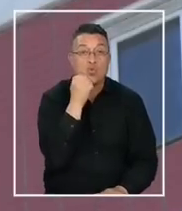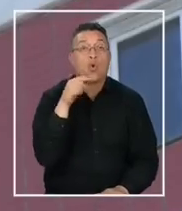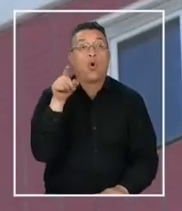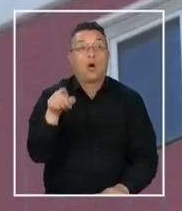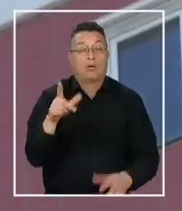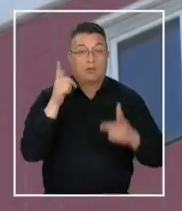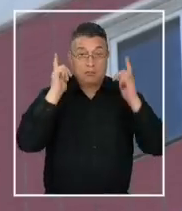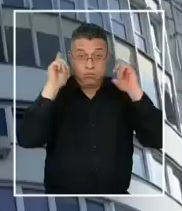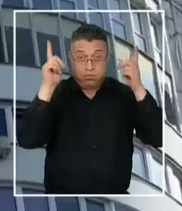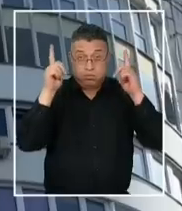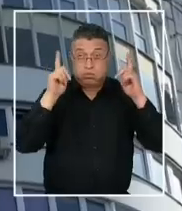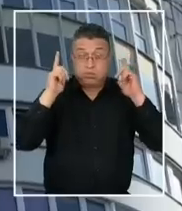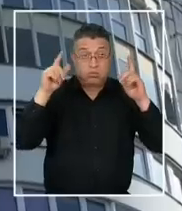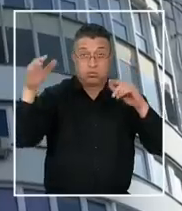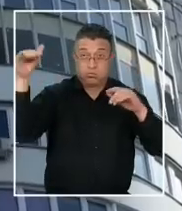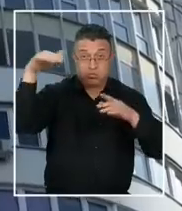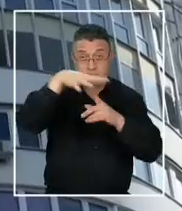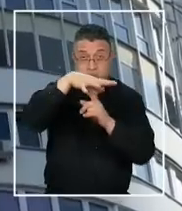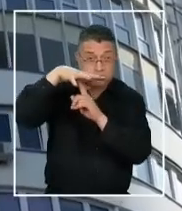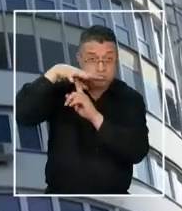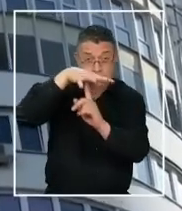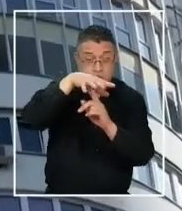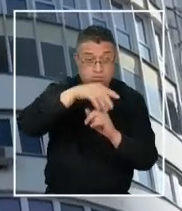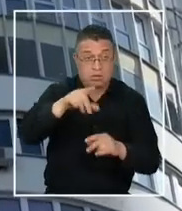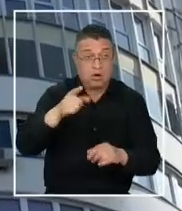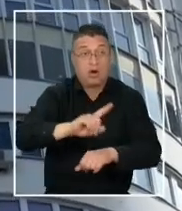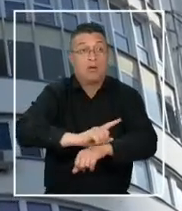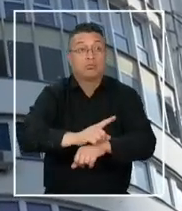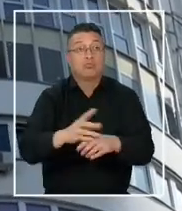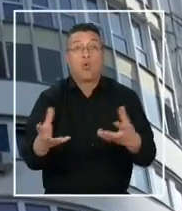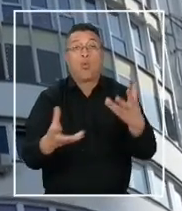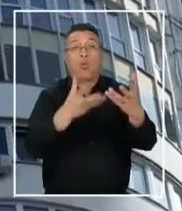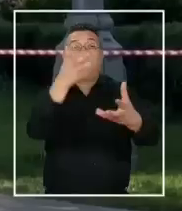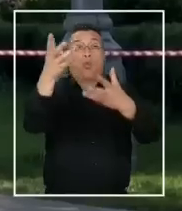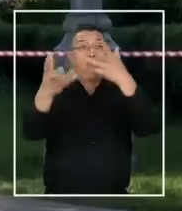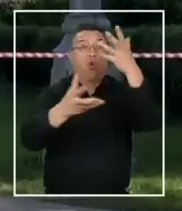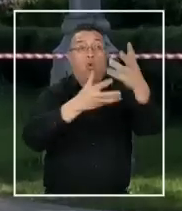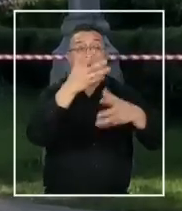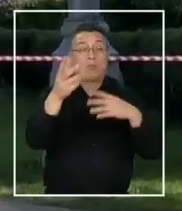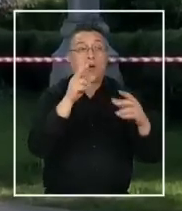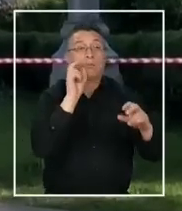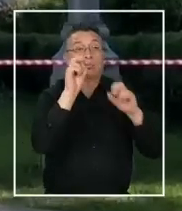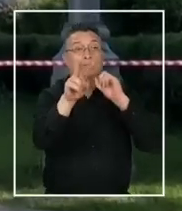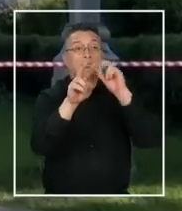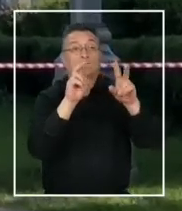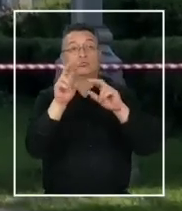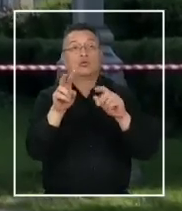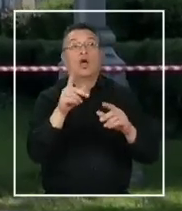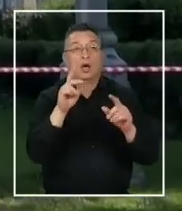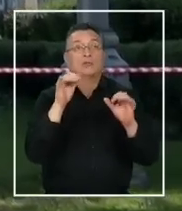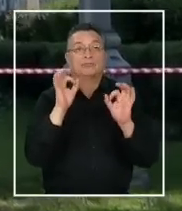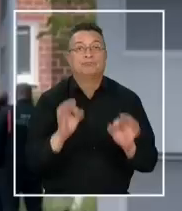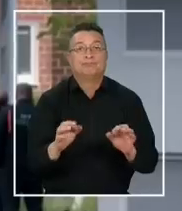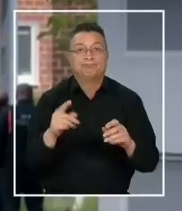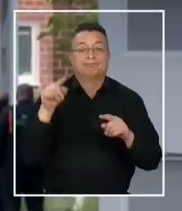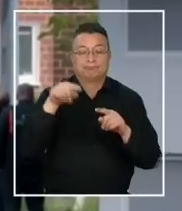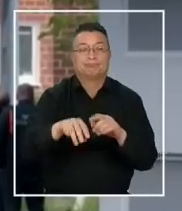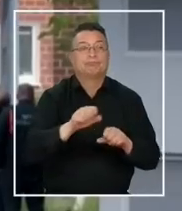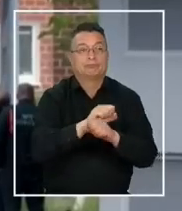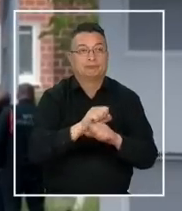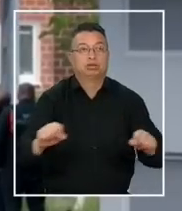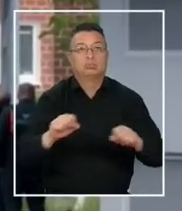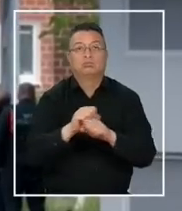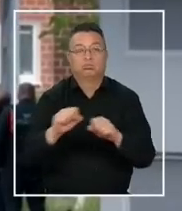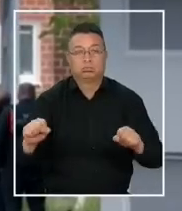sirena de los bombardeos y en cosas de segundos el humo y el fuego fueron la señal de que los objetivos habían